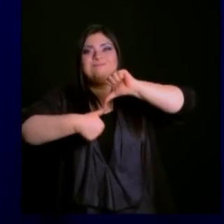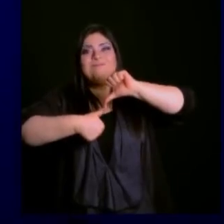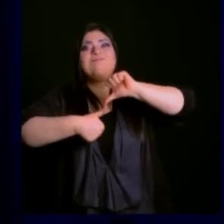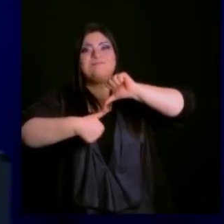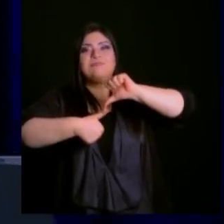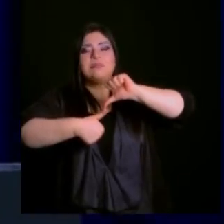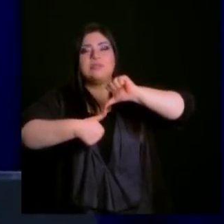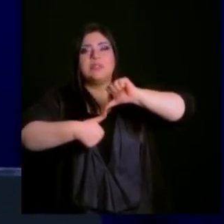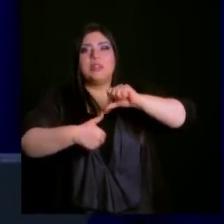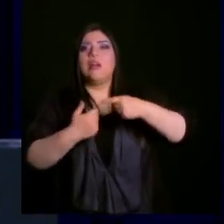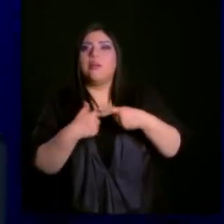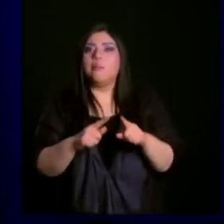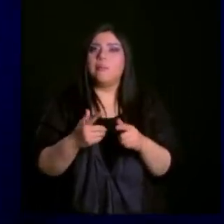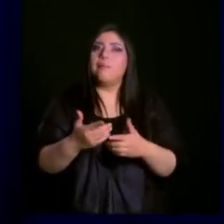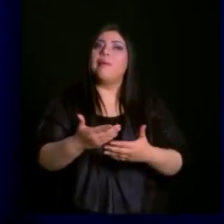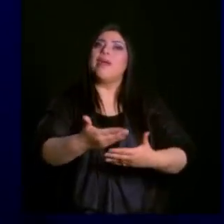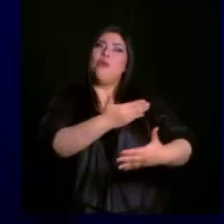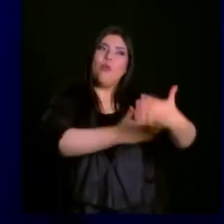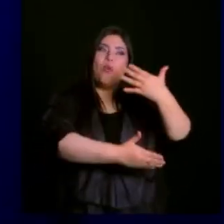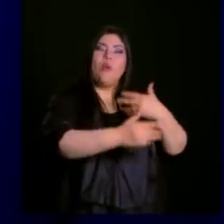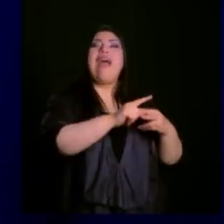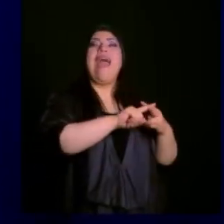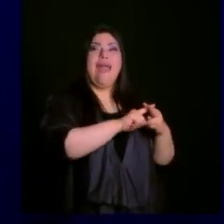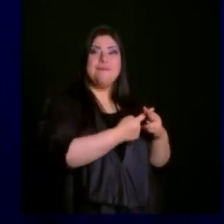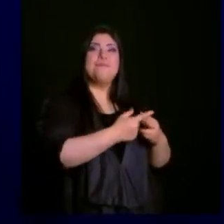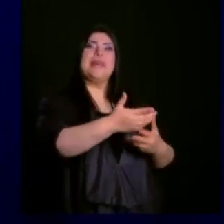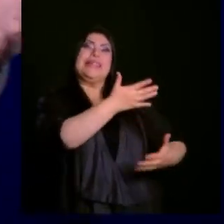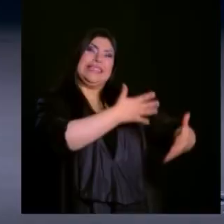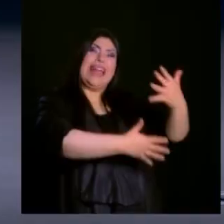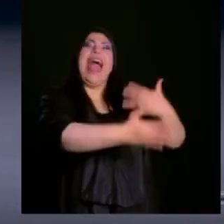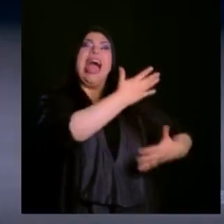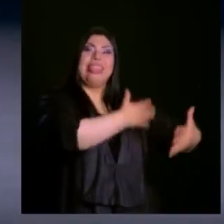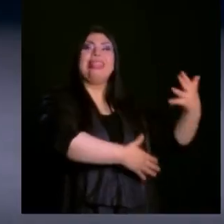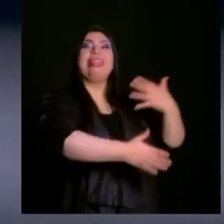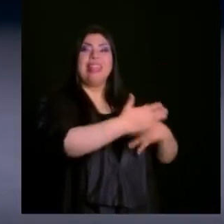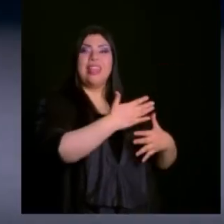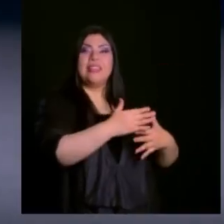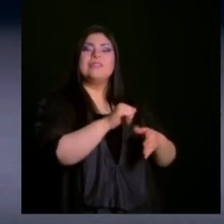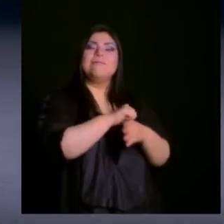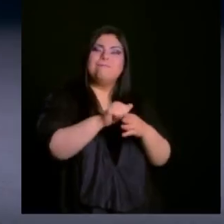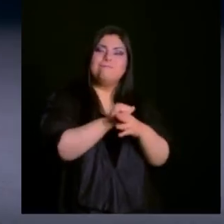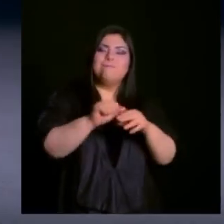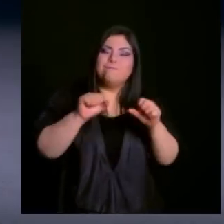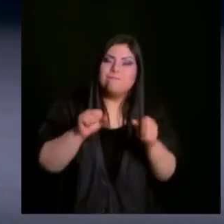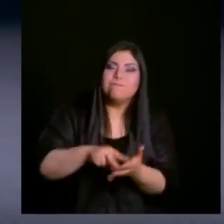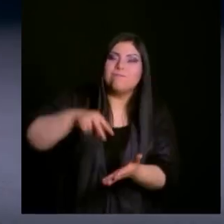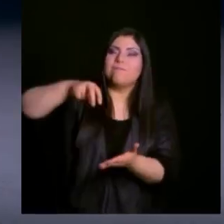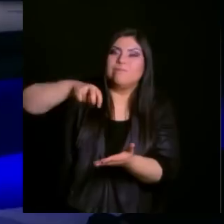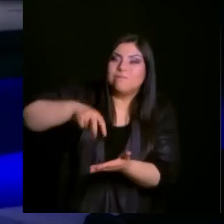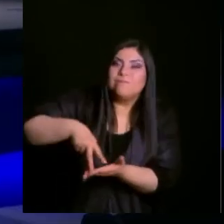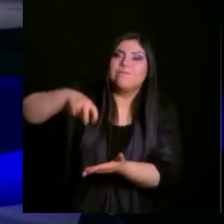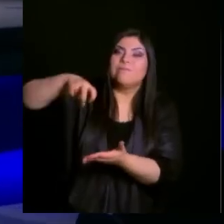Yujú. No se vale barrer la casa, levantar la alfombra y meterlo abajo. Eso no es excelencia.